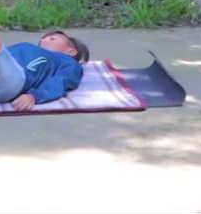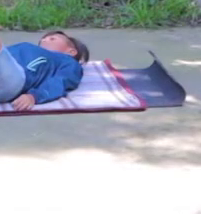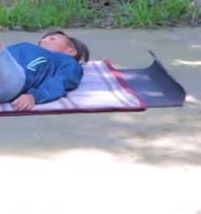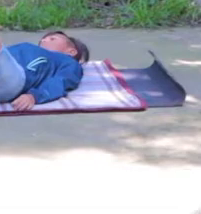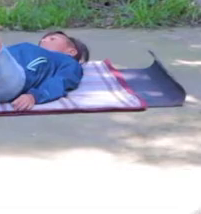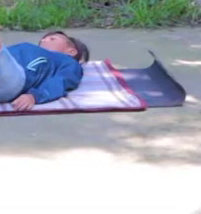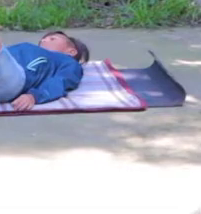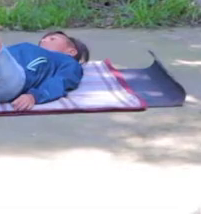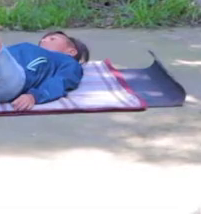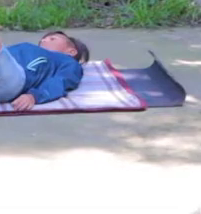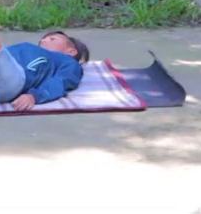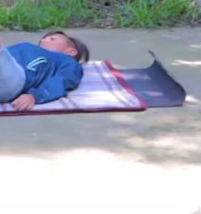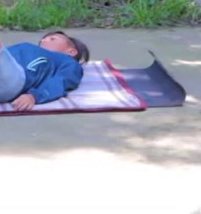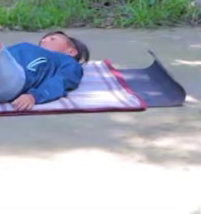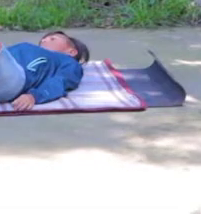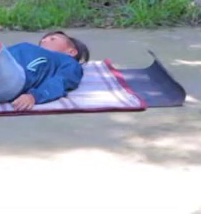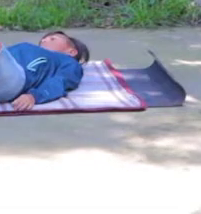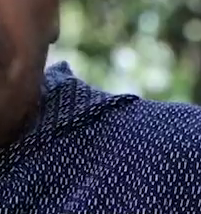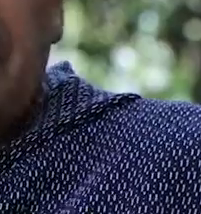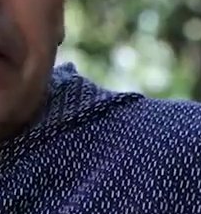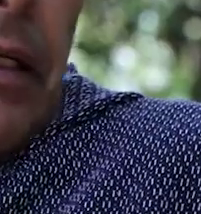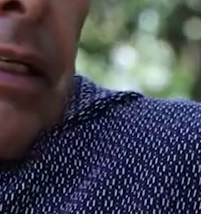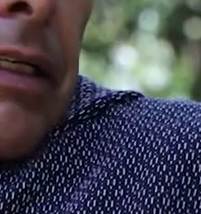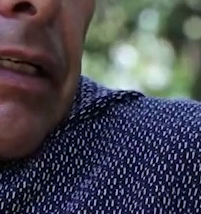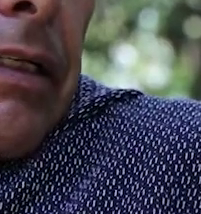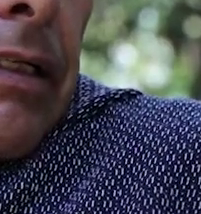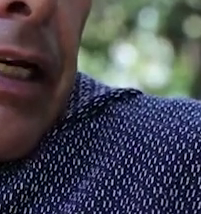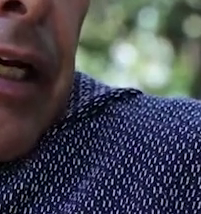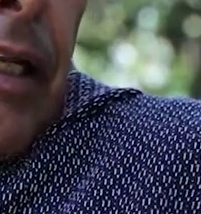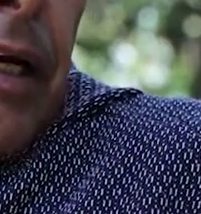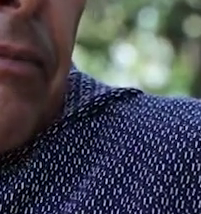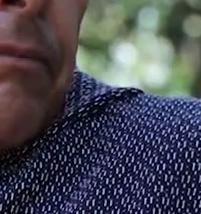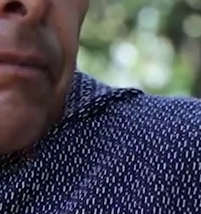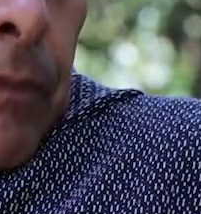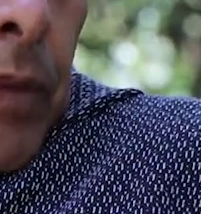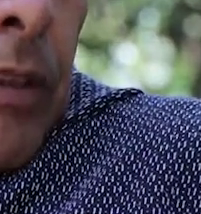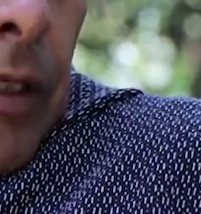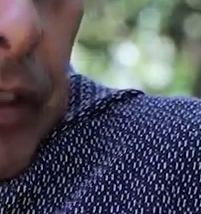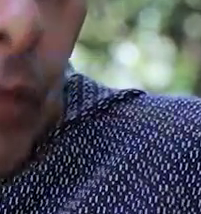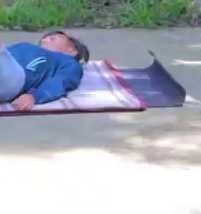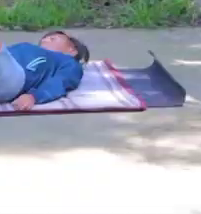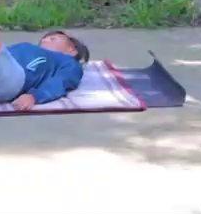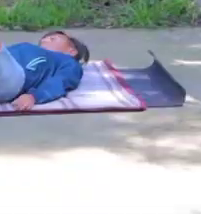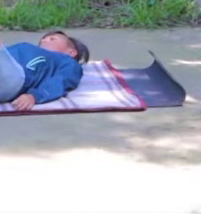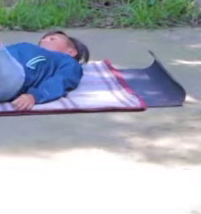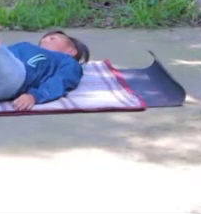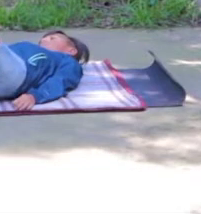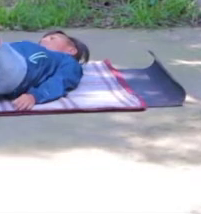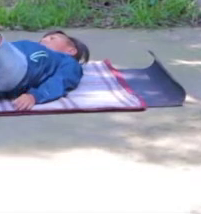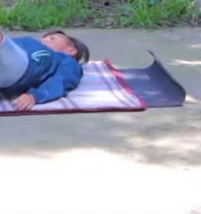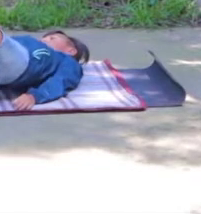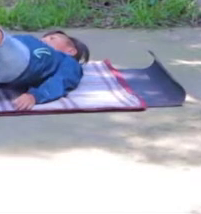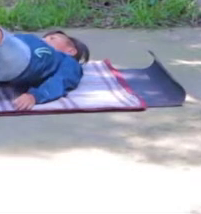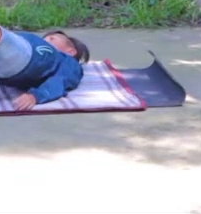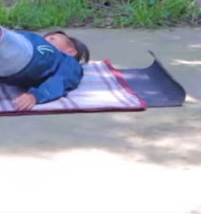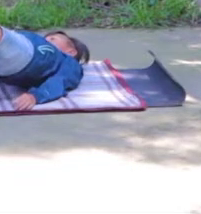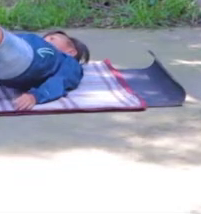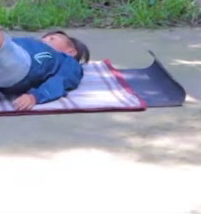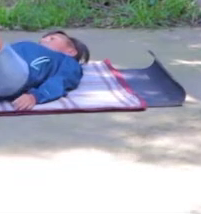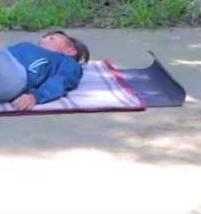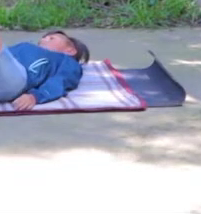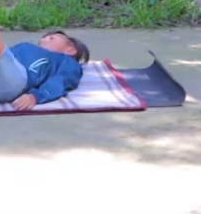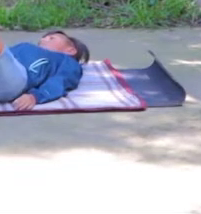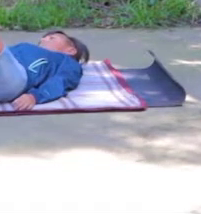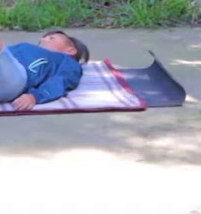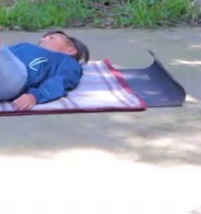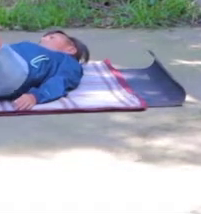totalmente en el suelo. Y lo que vamos a hacer es elevar la cadera. Hacemos, elevamos la cadera ahí.